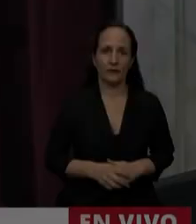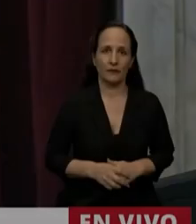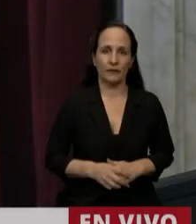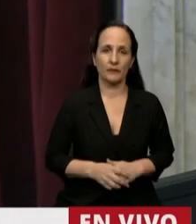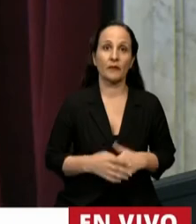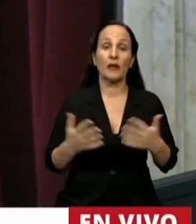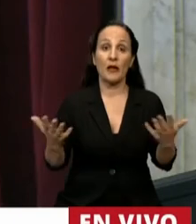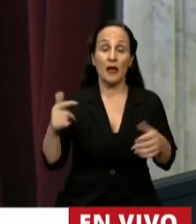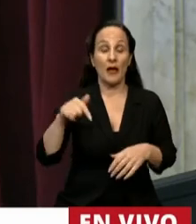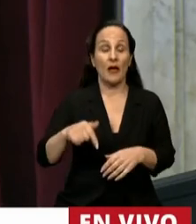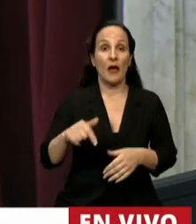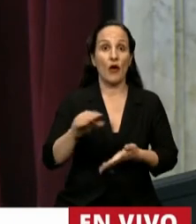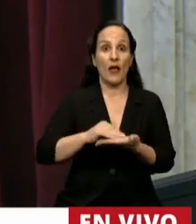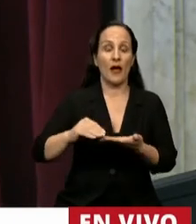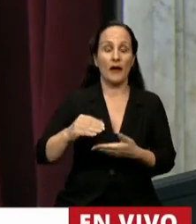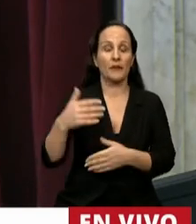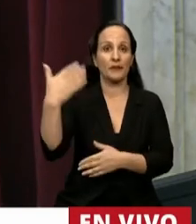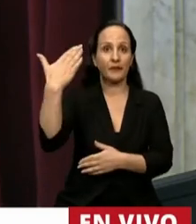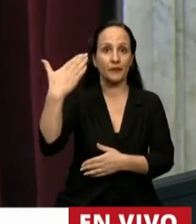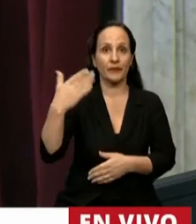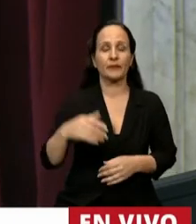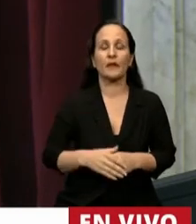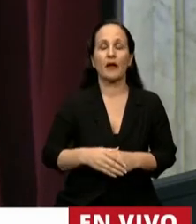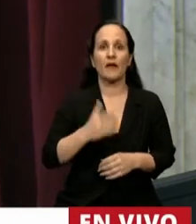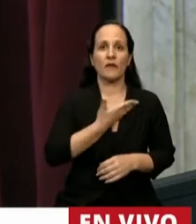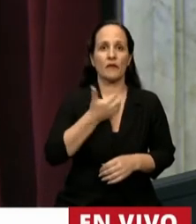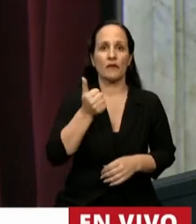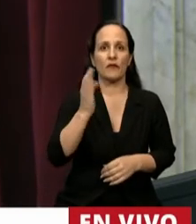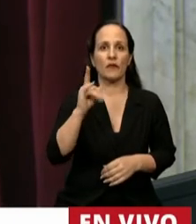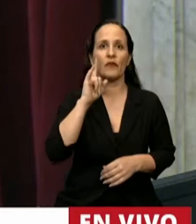En el uso de la palabra, el diputado Fabio Quetclas.